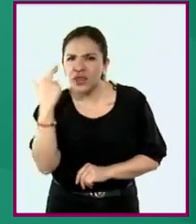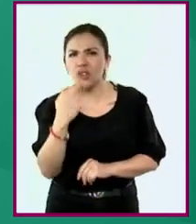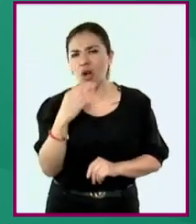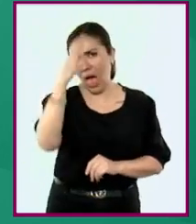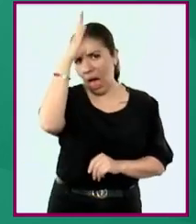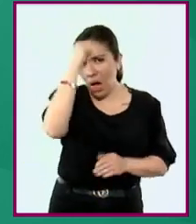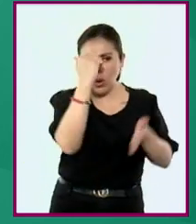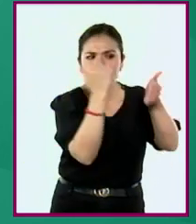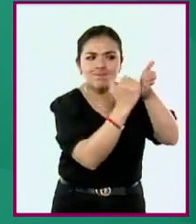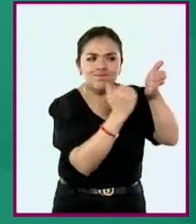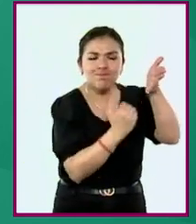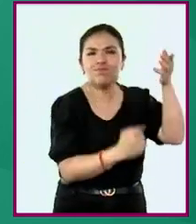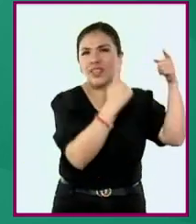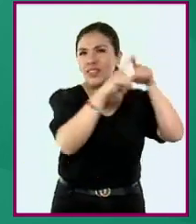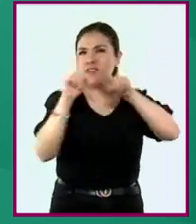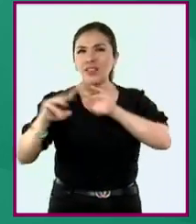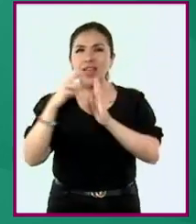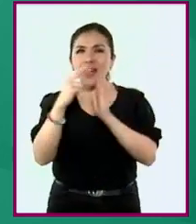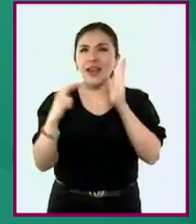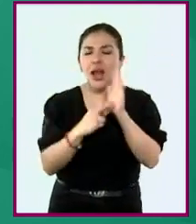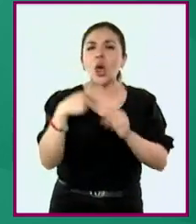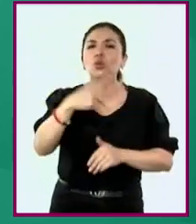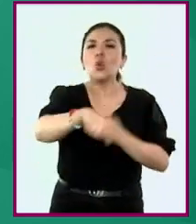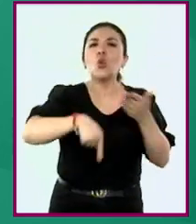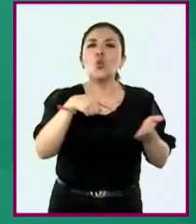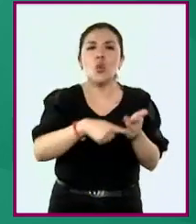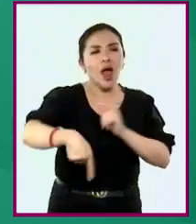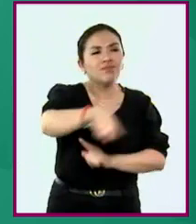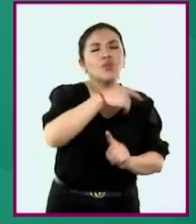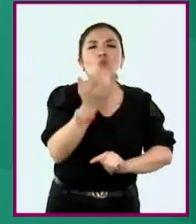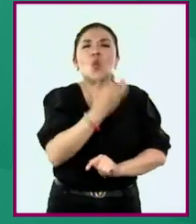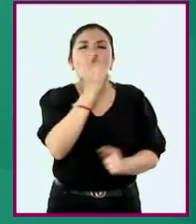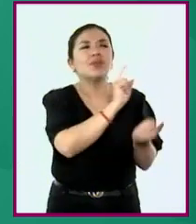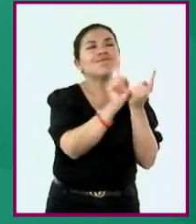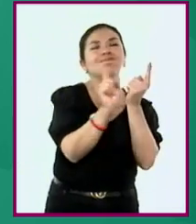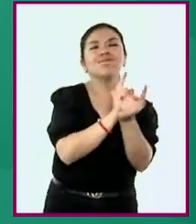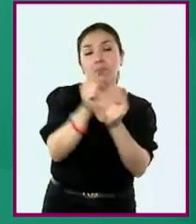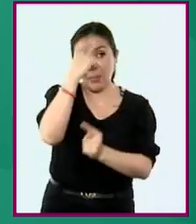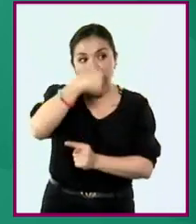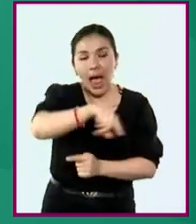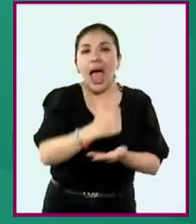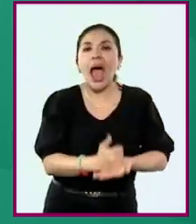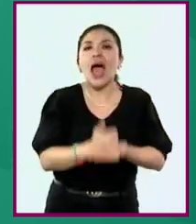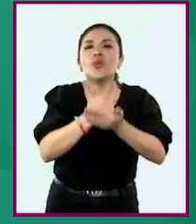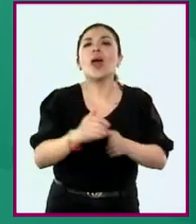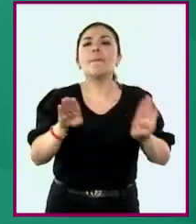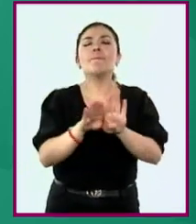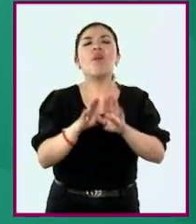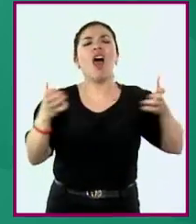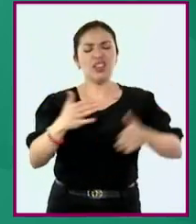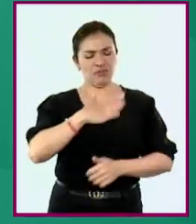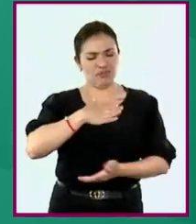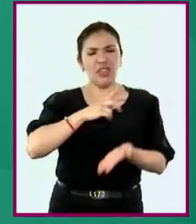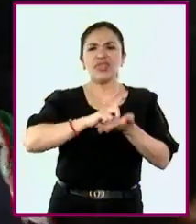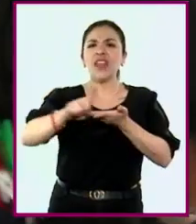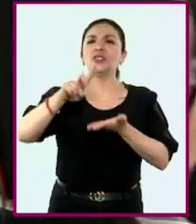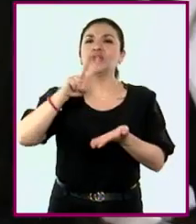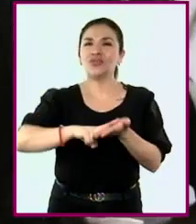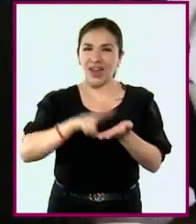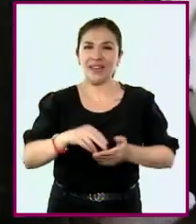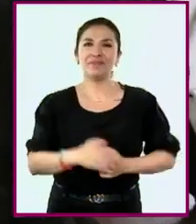revisión de acuerdos y reglas en sus espacios de convivencia que contribuyan al ejercicio de sus derechos.